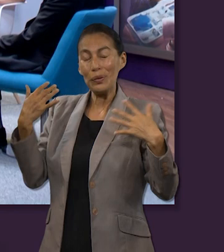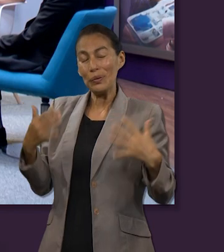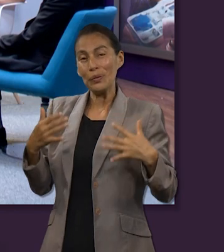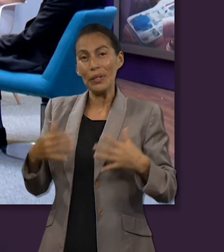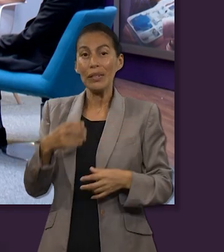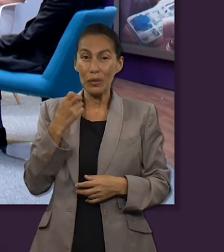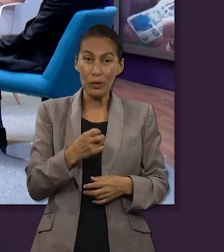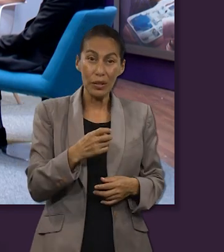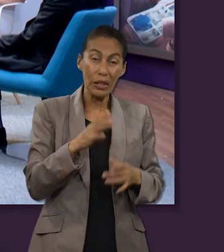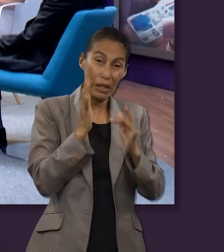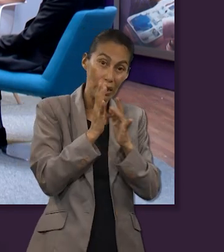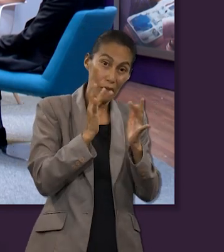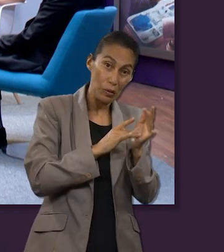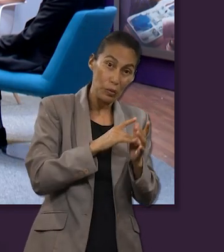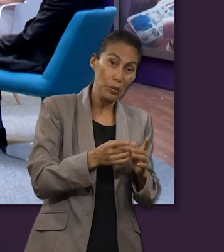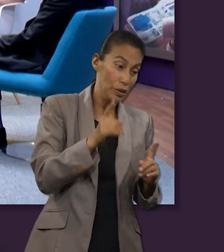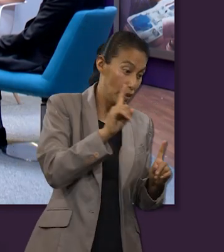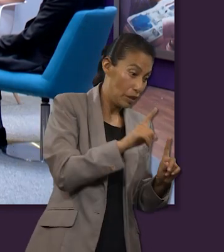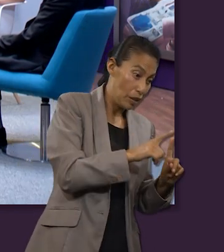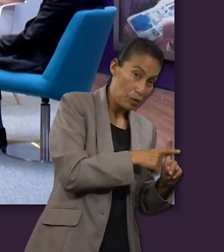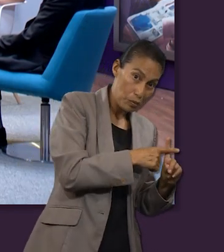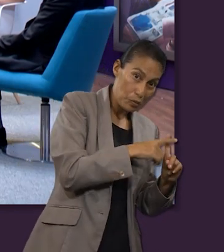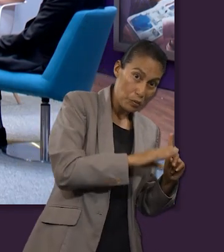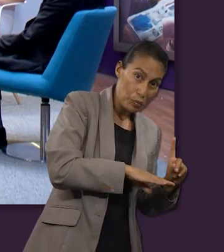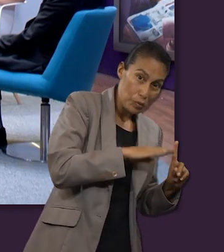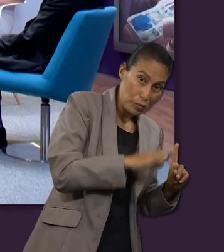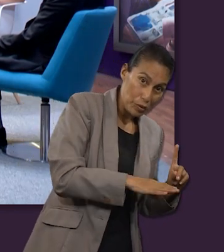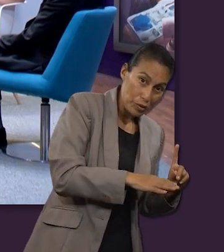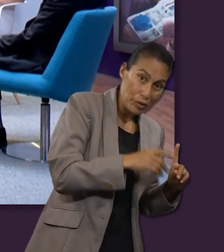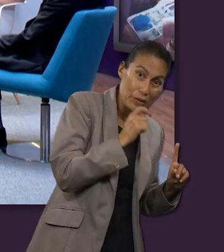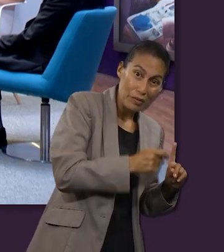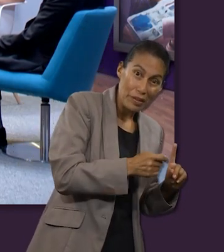damos cuenta que la Cruz también representa